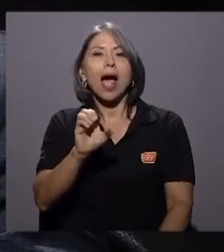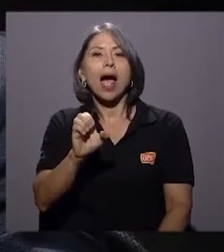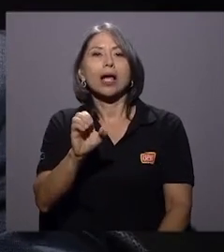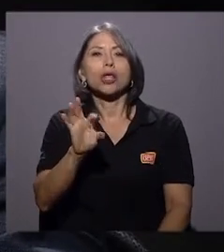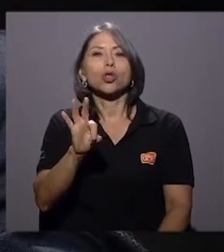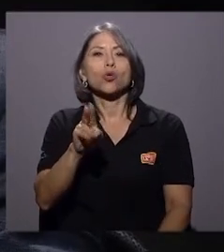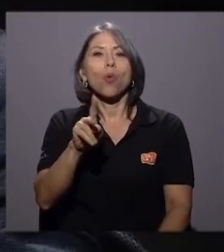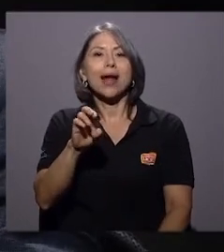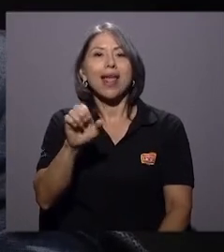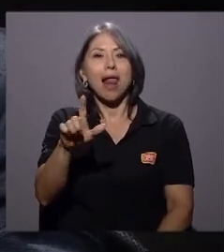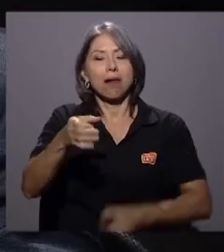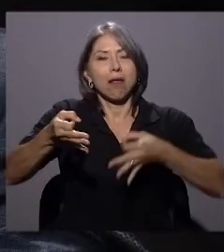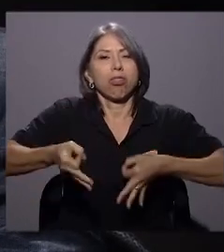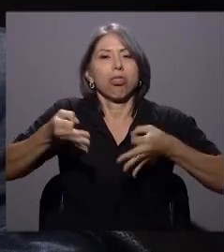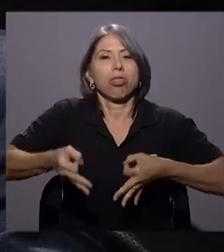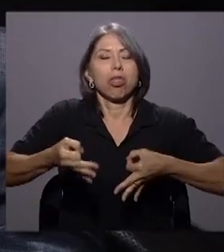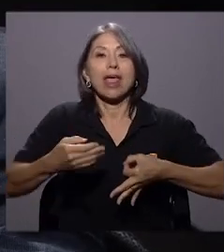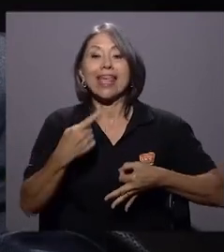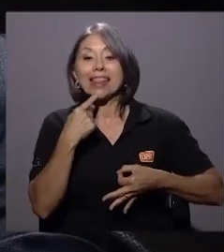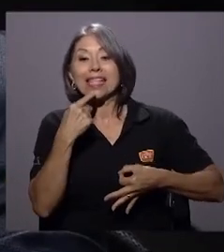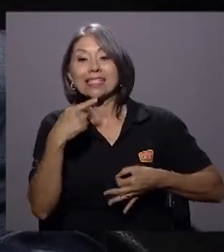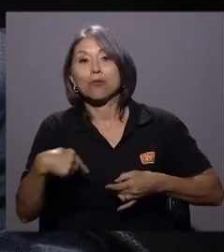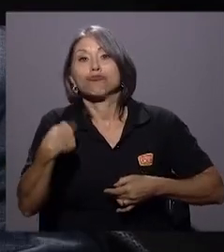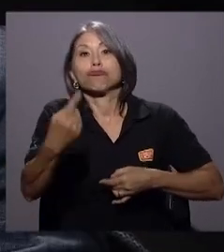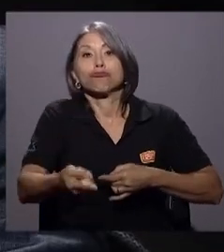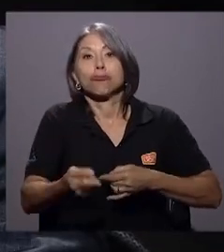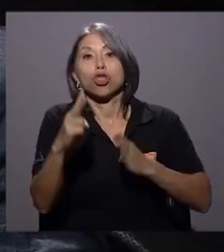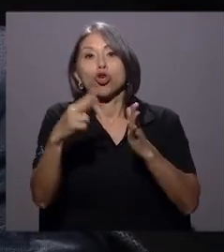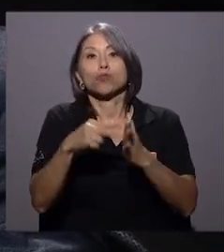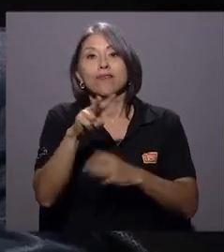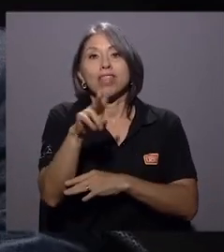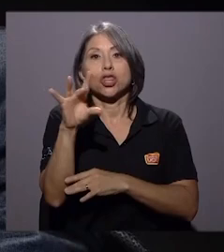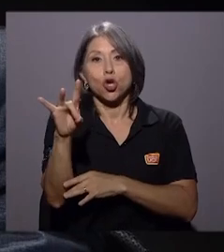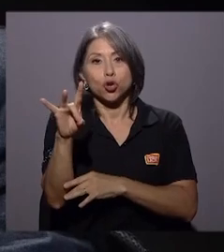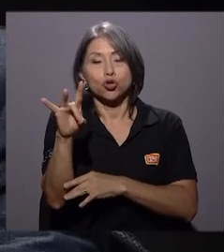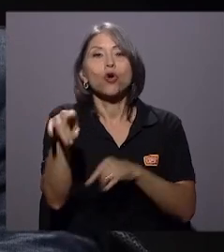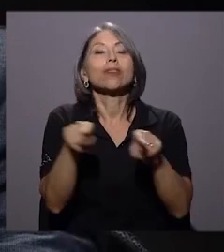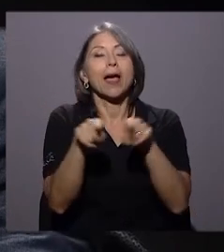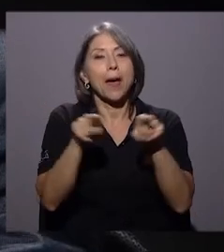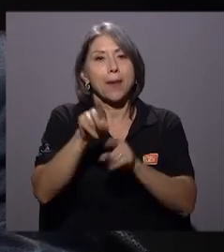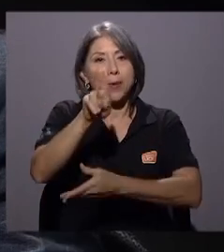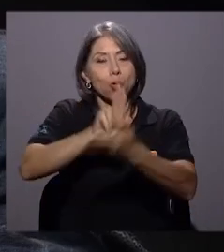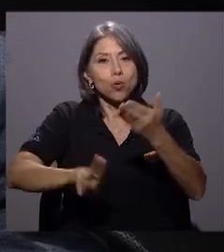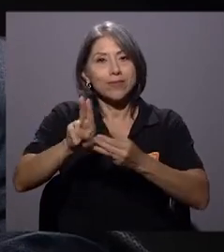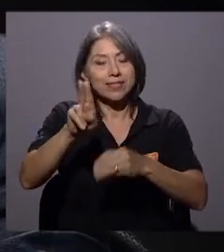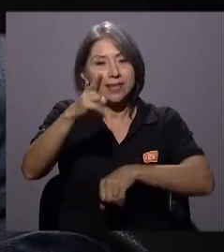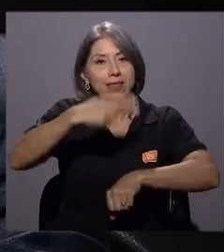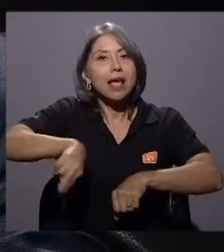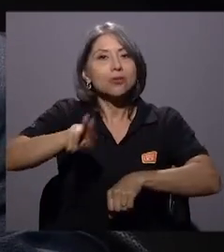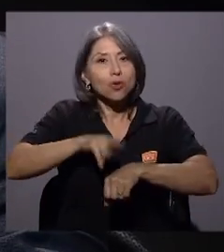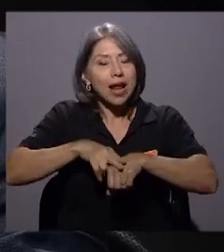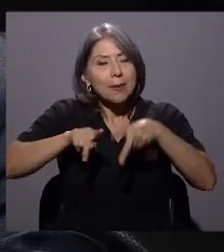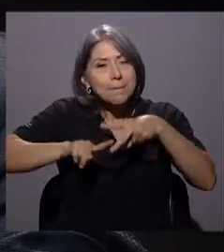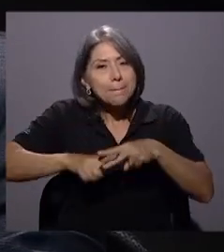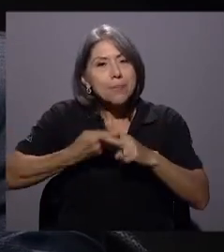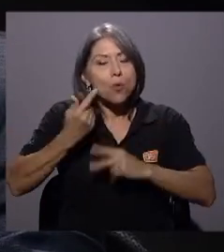reveló que efectivamente en el 2028 la Universidad Nacional también entraría en un proceso de